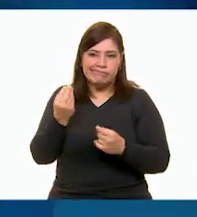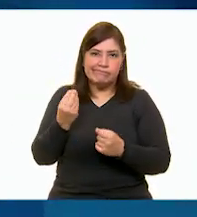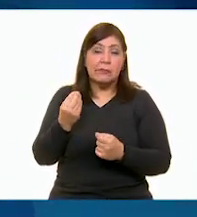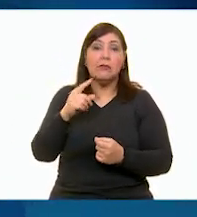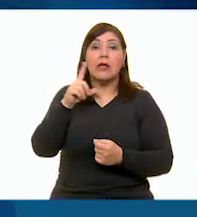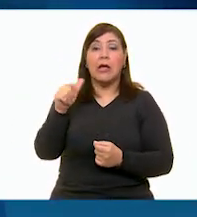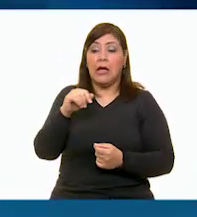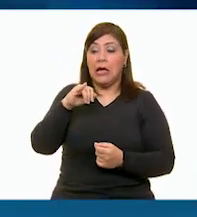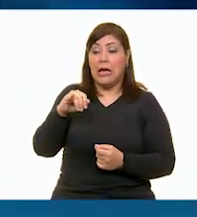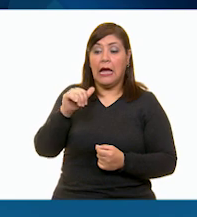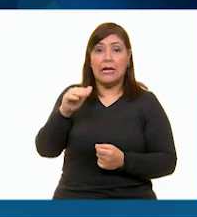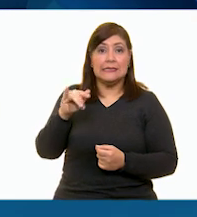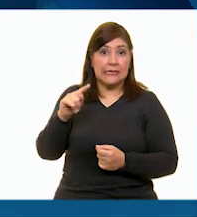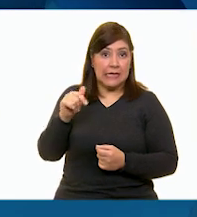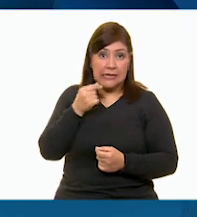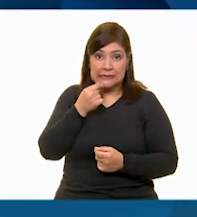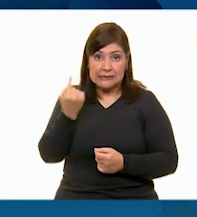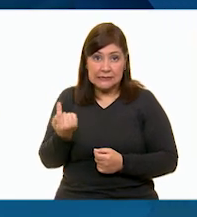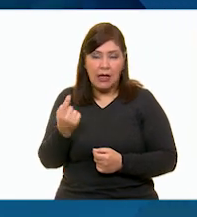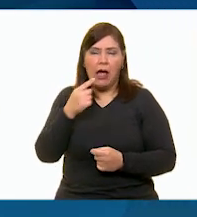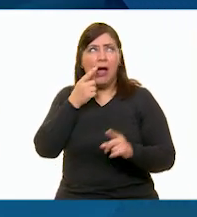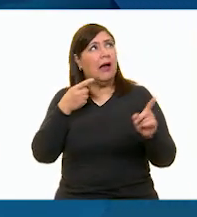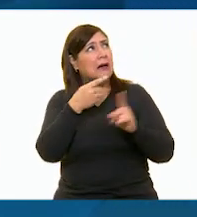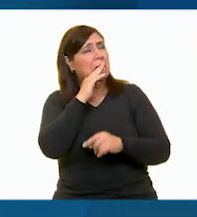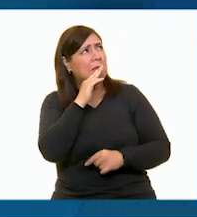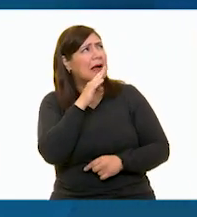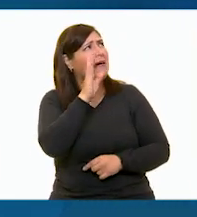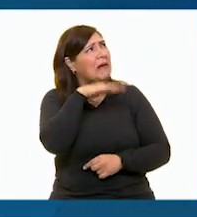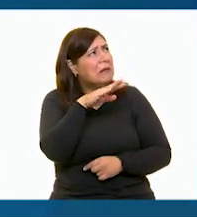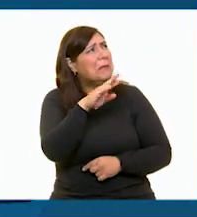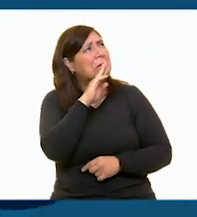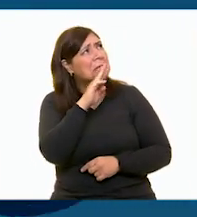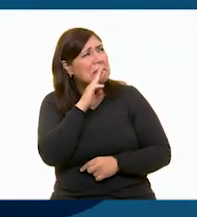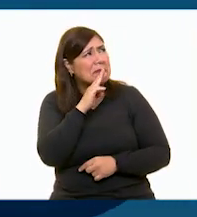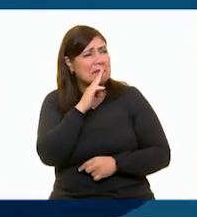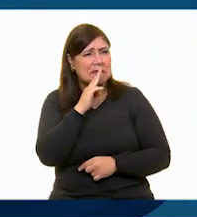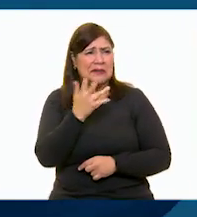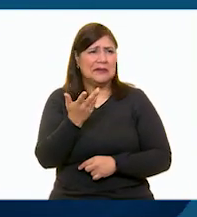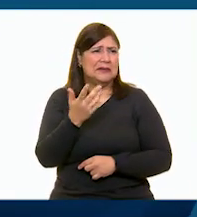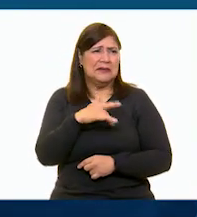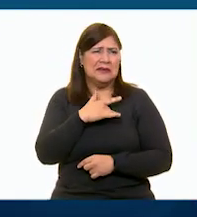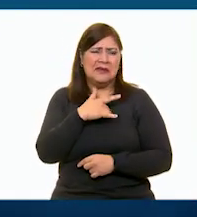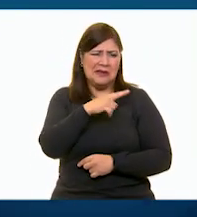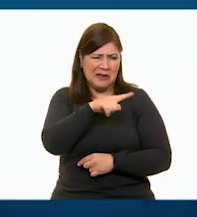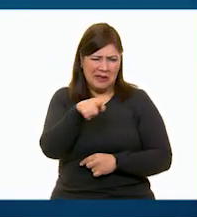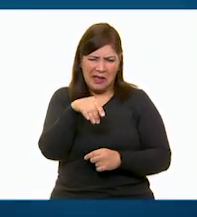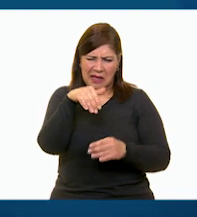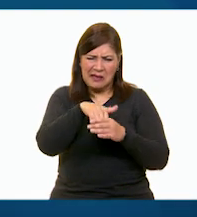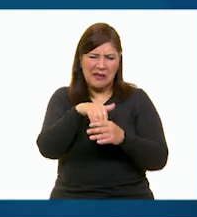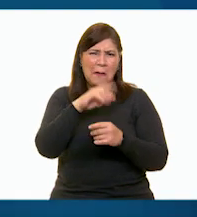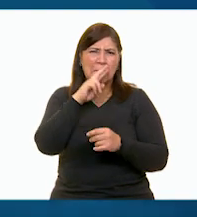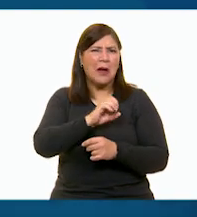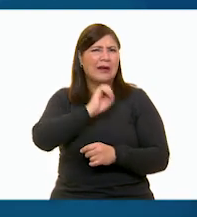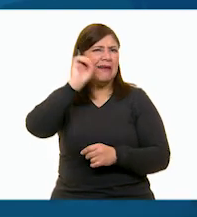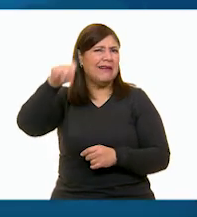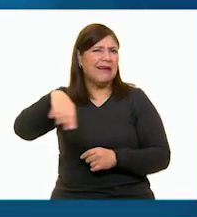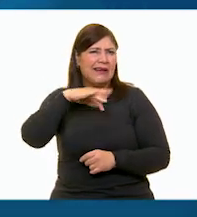Jacinta le dijo a su mamá, Mamá, ¿y por qué no tiramos las bolsitas?